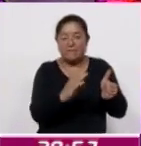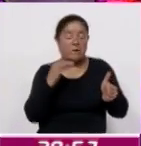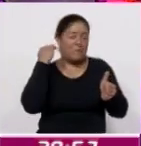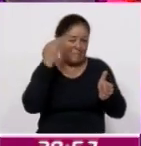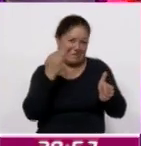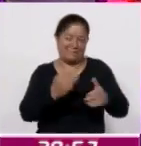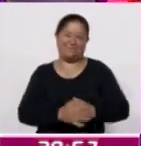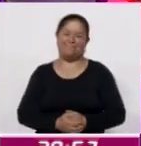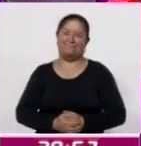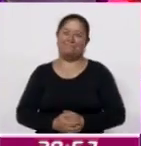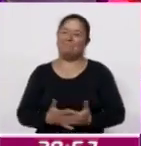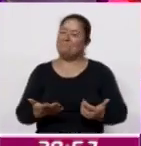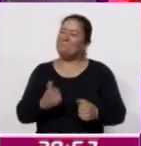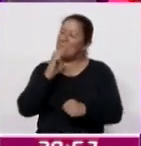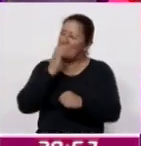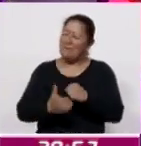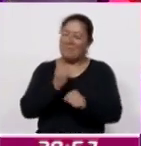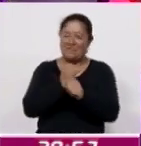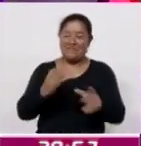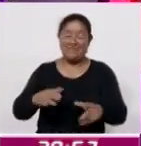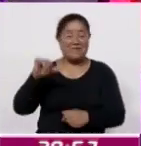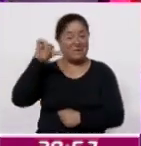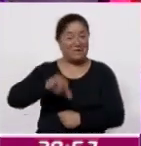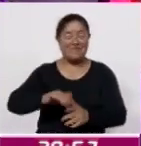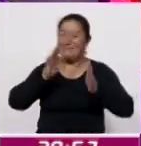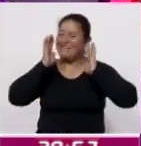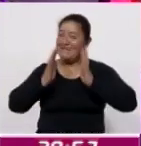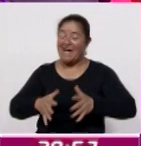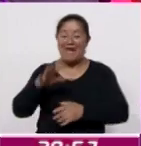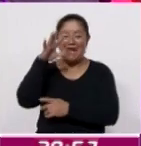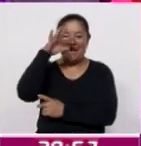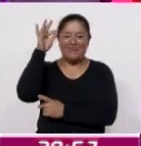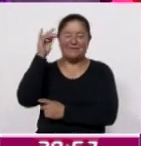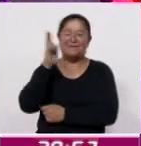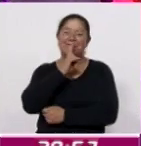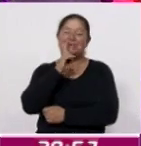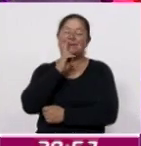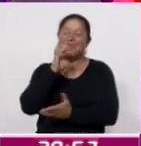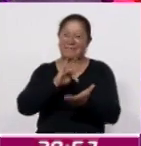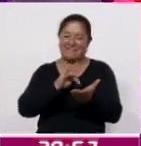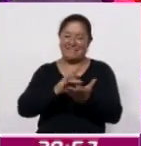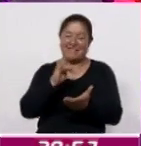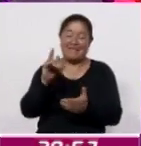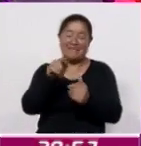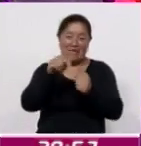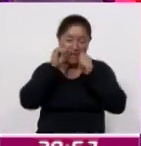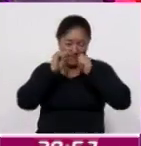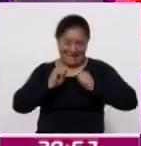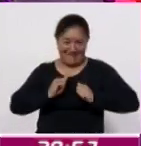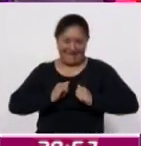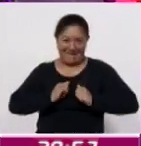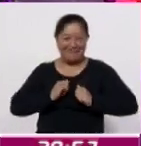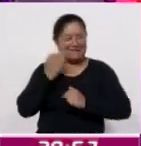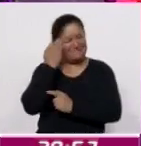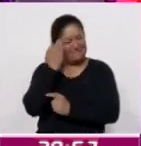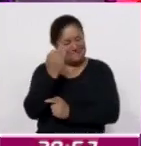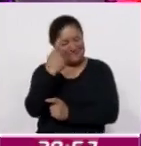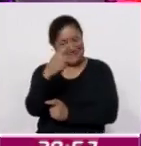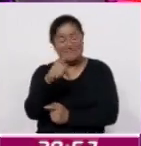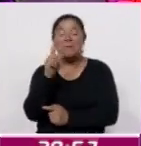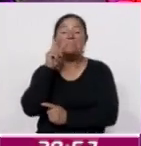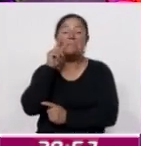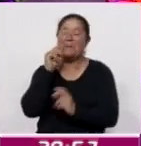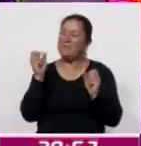Y pues bien, hasta aquí con la información por el día de hoy en Corazid Noticias. Le agradecemos su tiempo y su atención. El día de mañana le